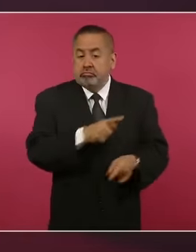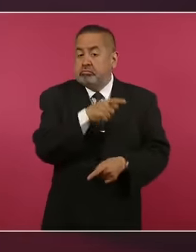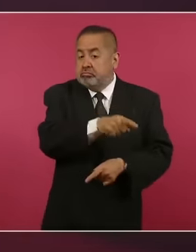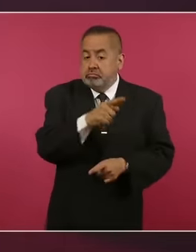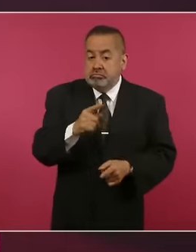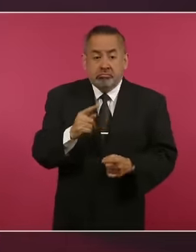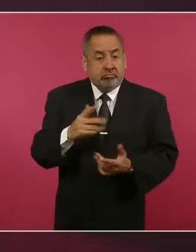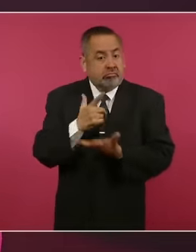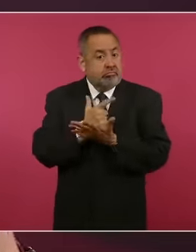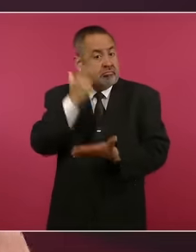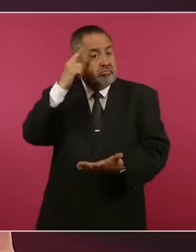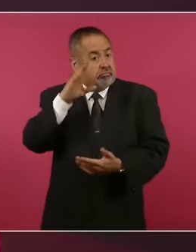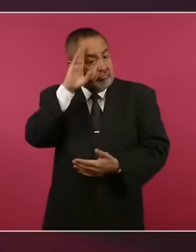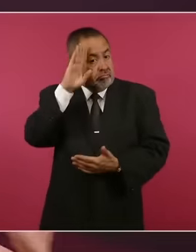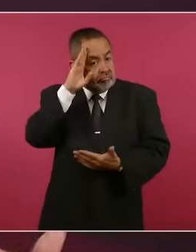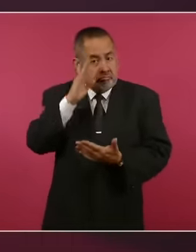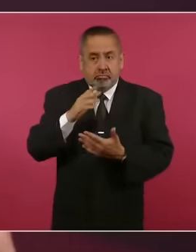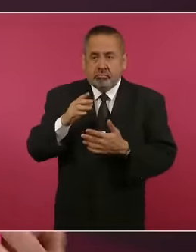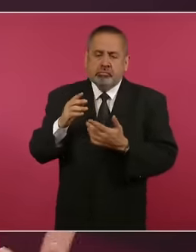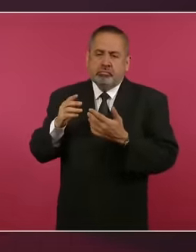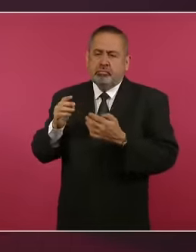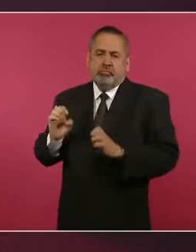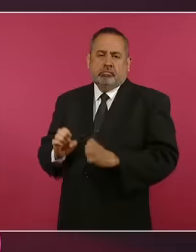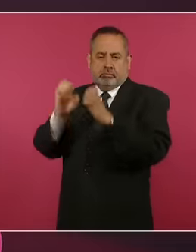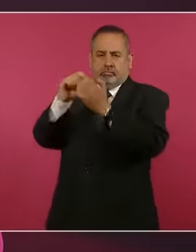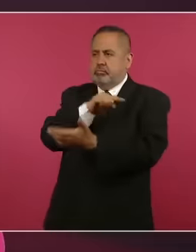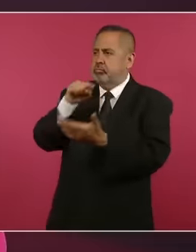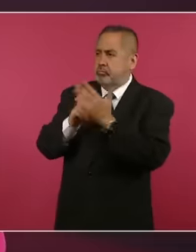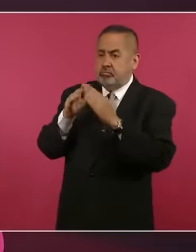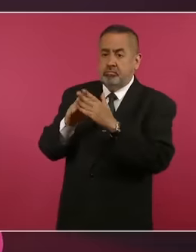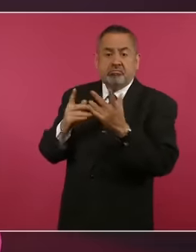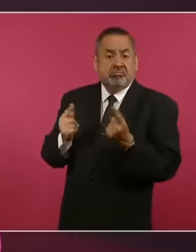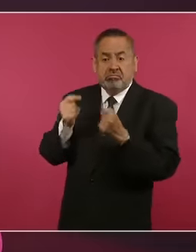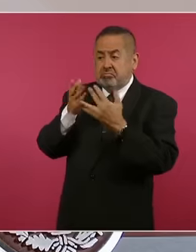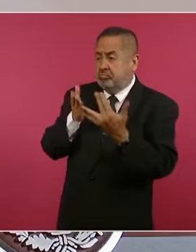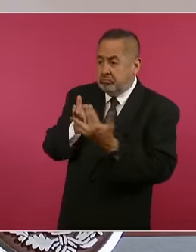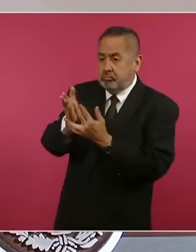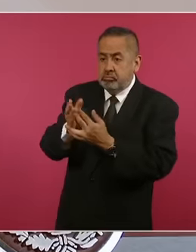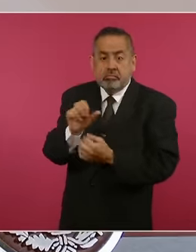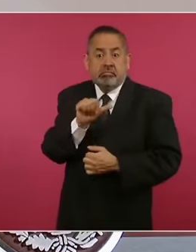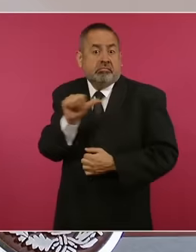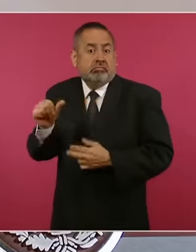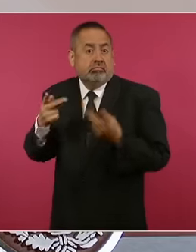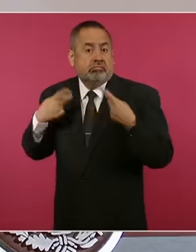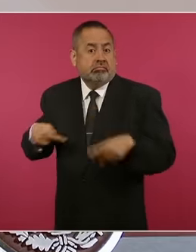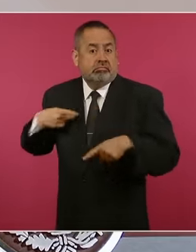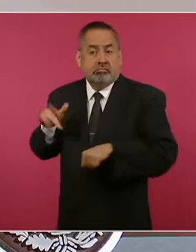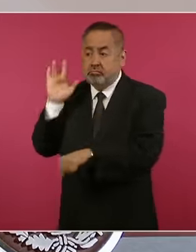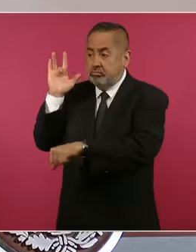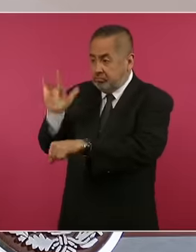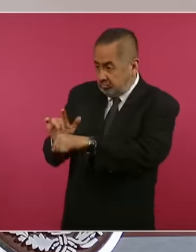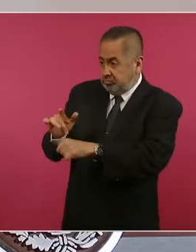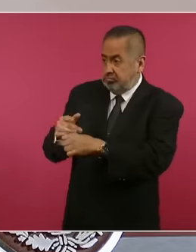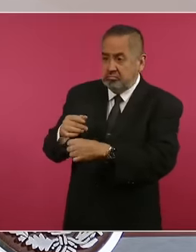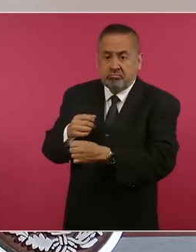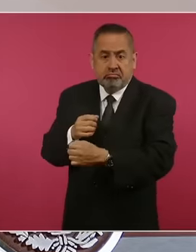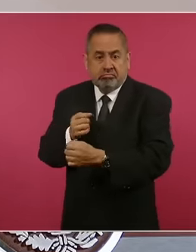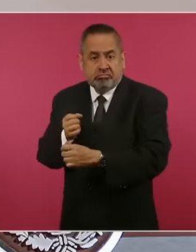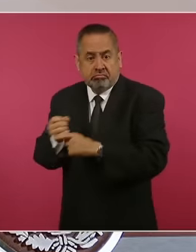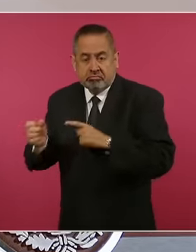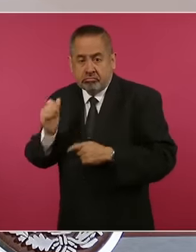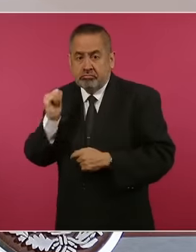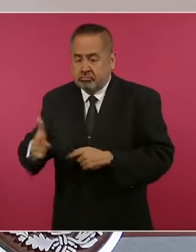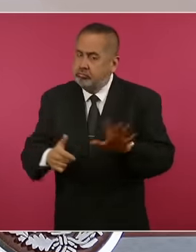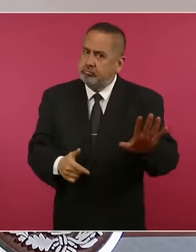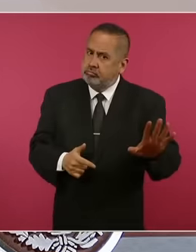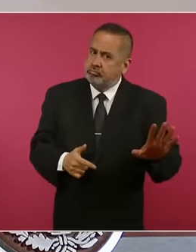magnitud, por un lado al inmueble, sin duda al local, pero también a las personas. Y creo que esto es un tema que sí se debe explorar